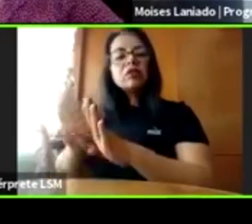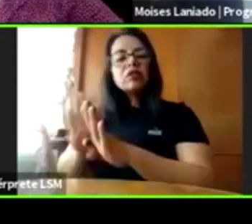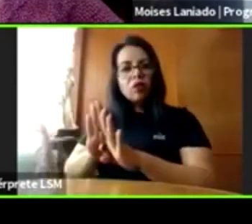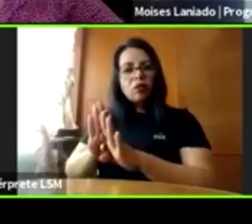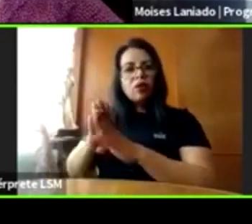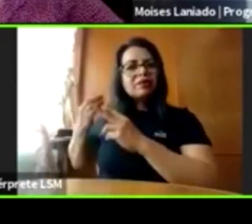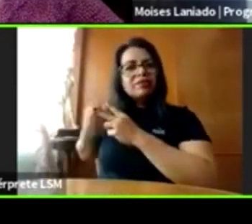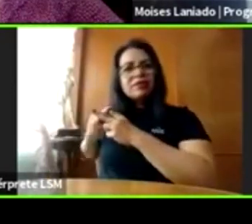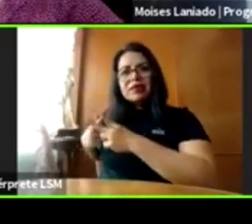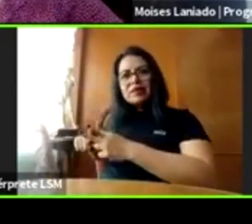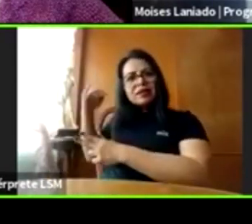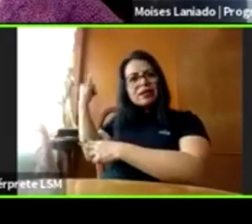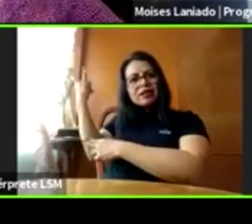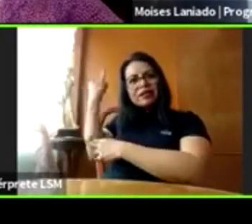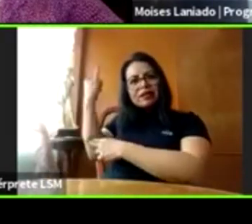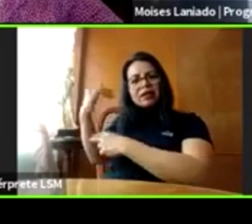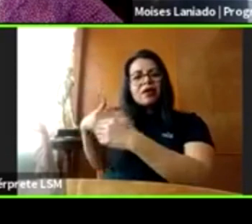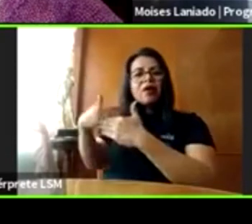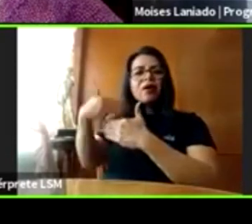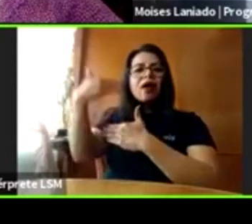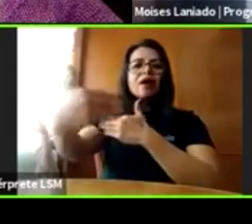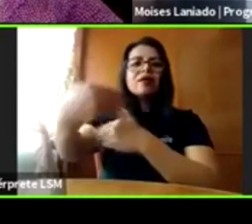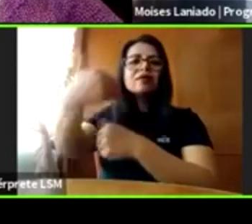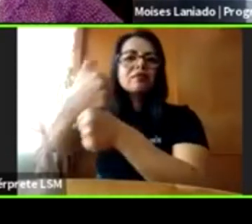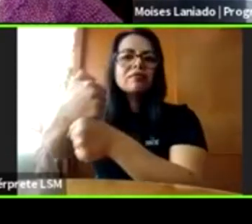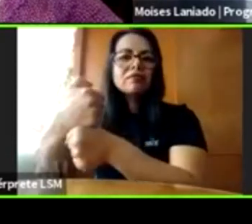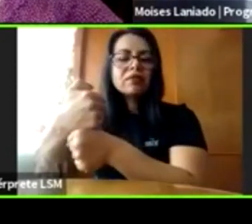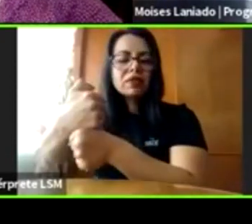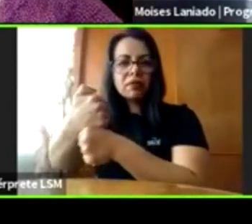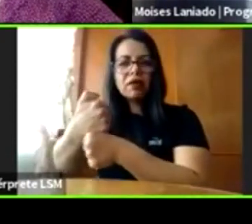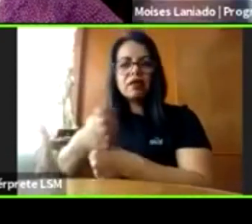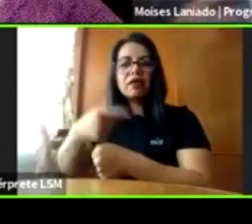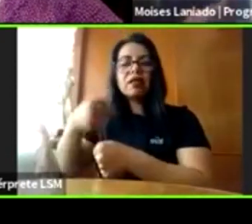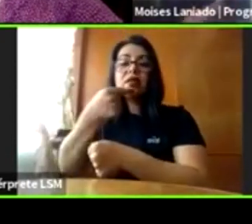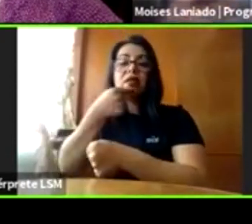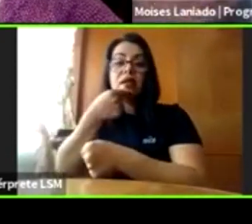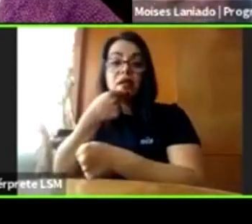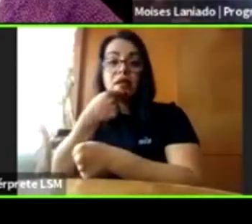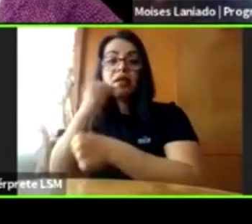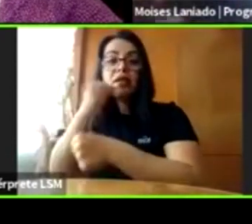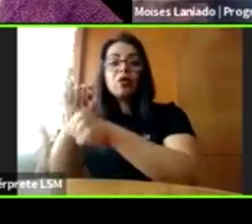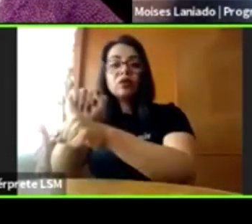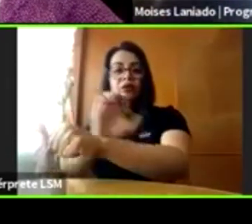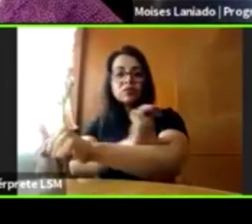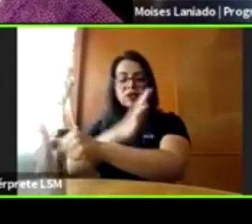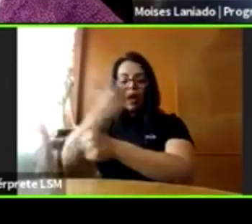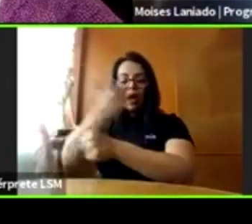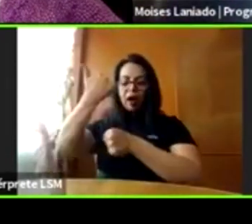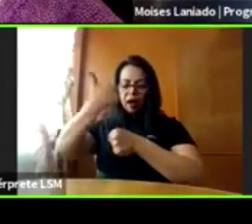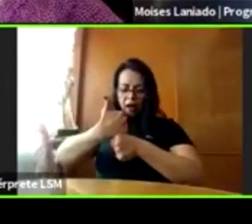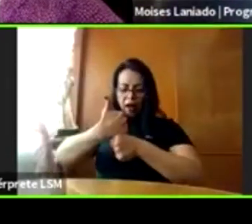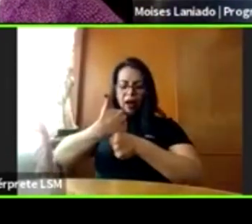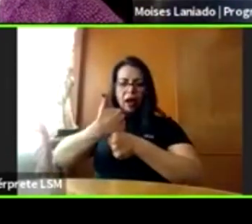sexto de primaria, que reconozcan sus emociones y que puedan transmitirlas.